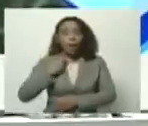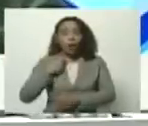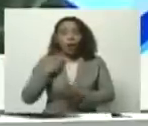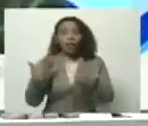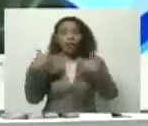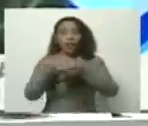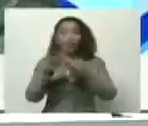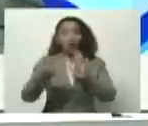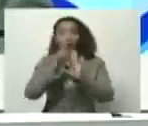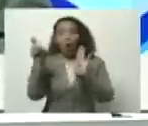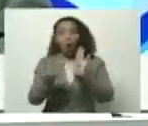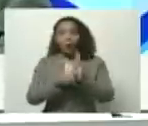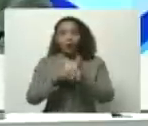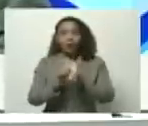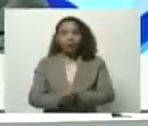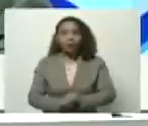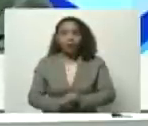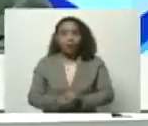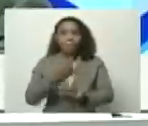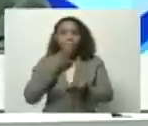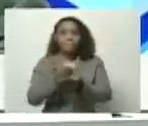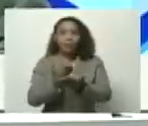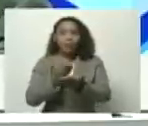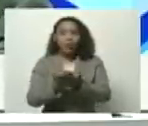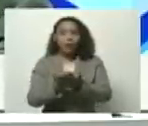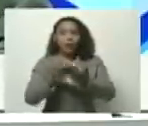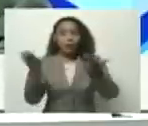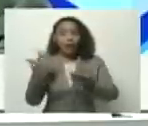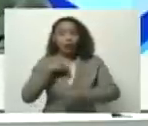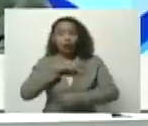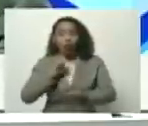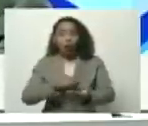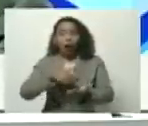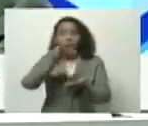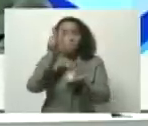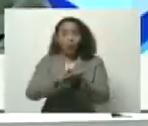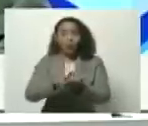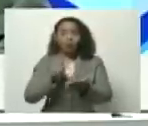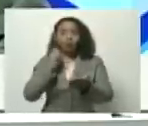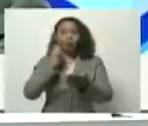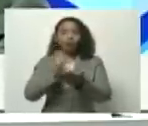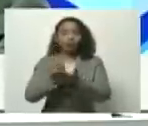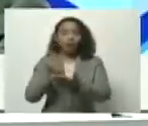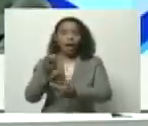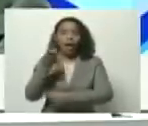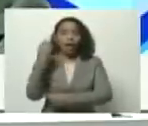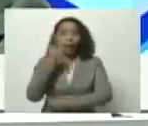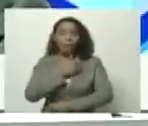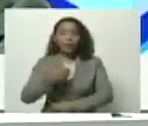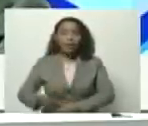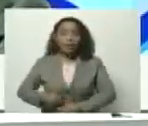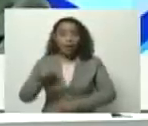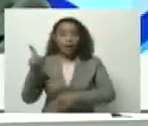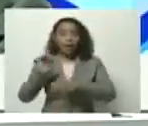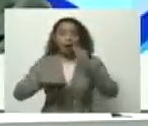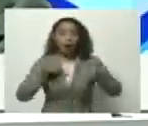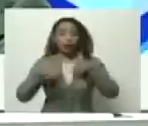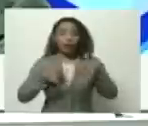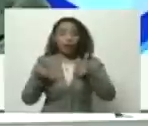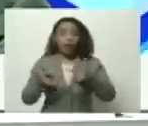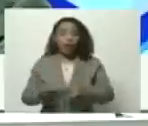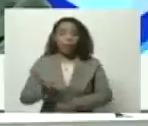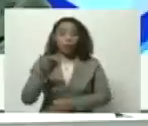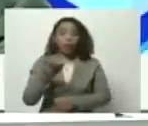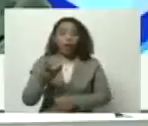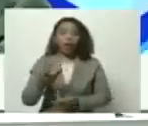propuestas que estamos aprobando y que nuestro presidente ayer en ese acto multitudinario nos